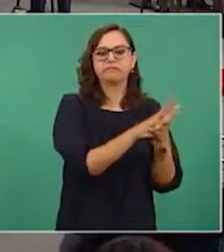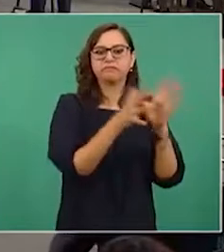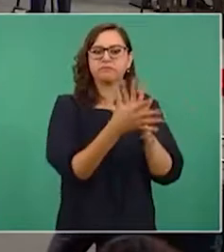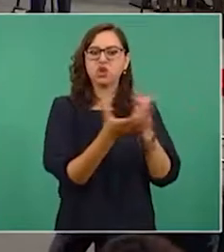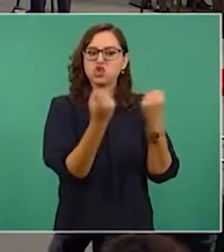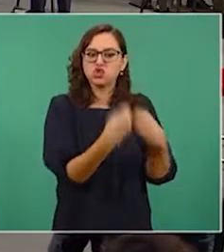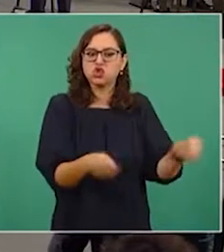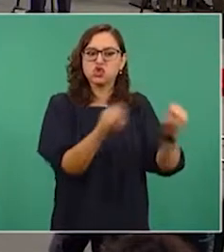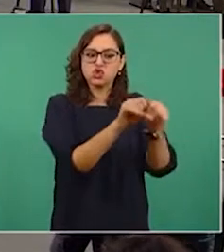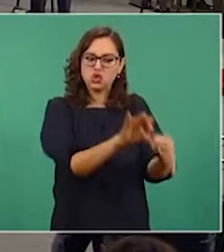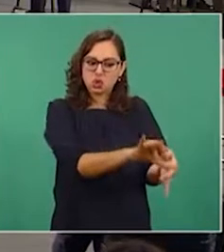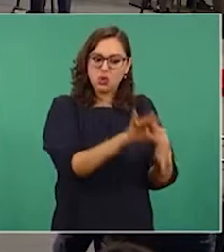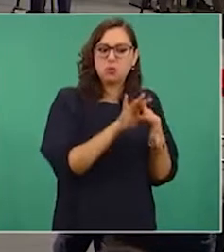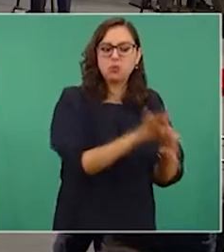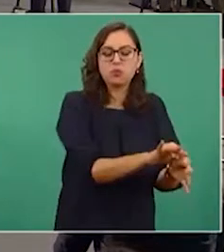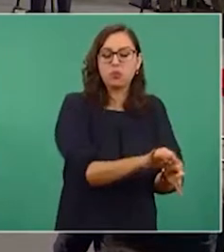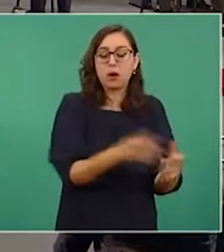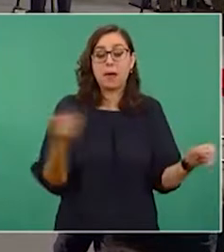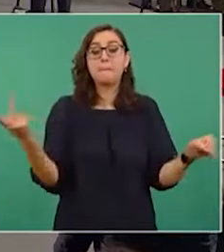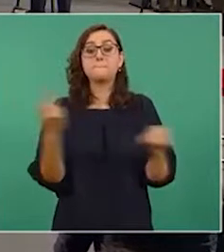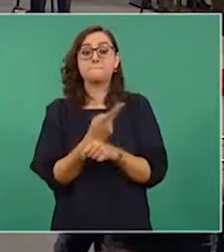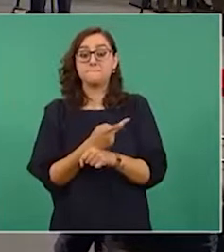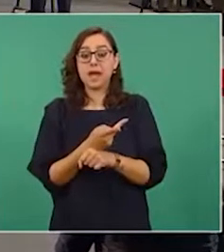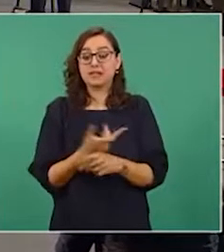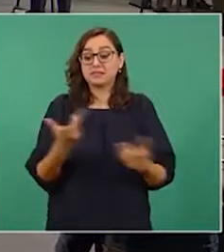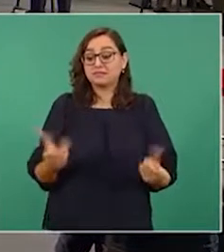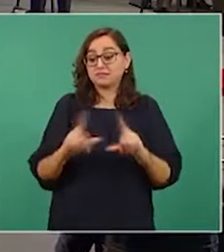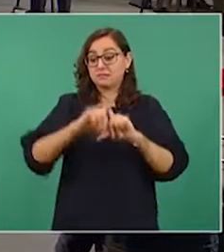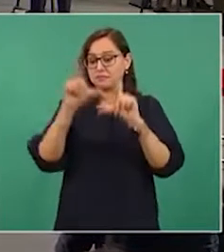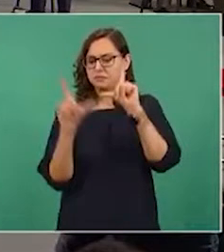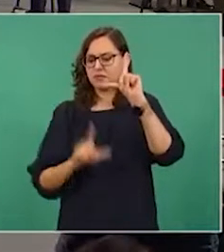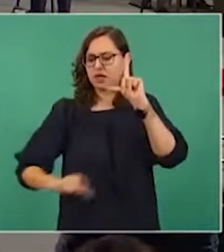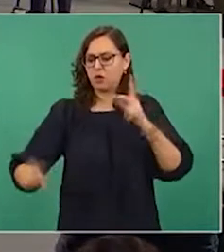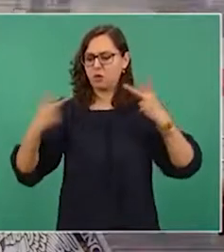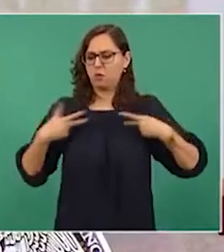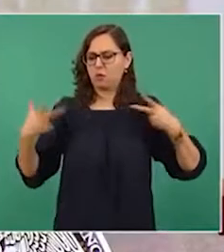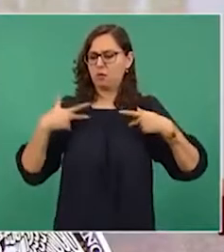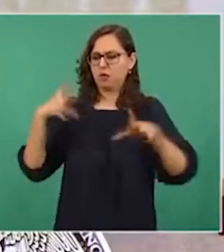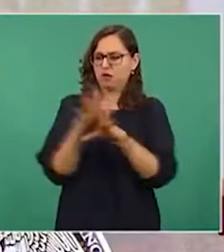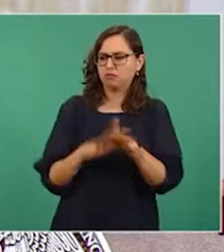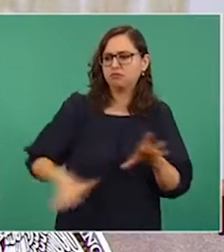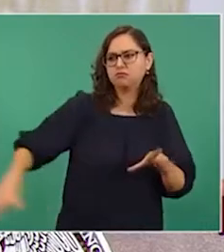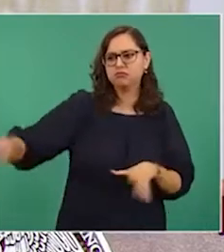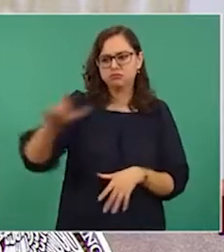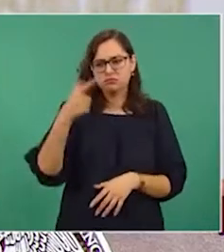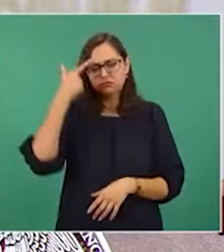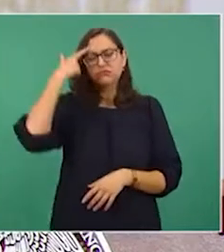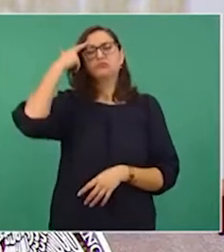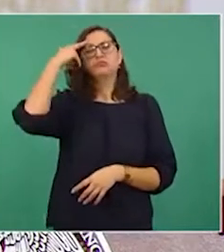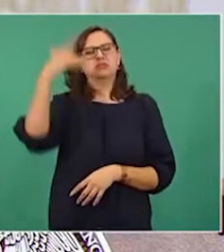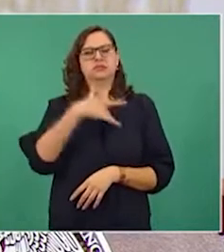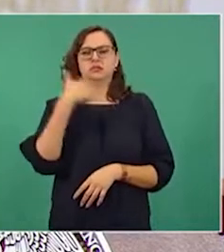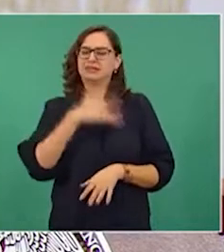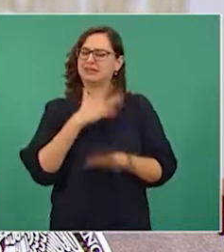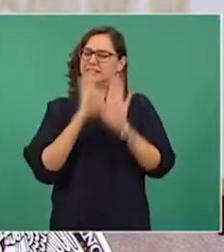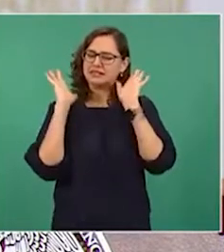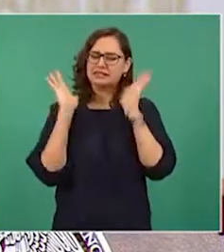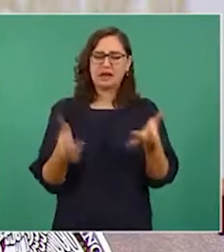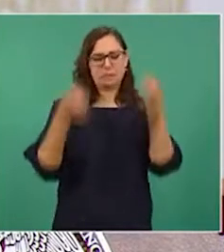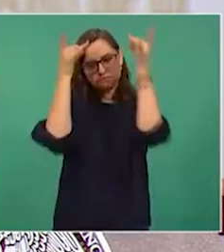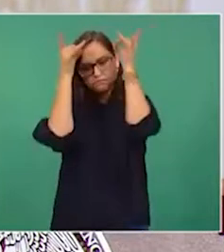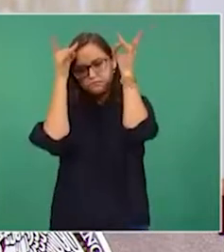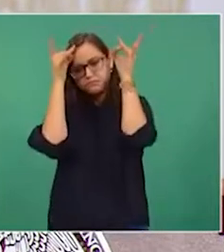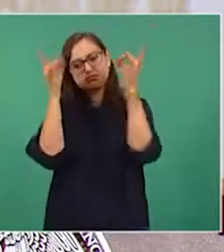ciudadano que antecedió al cambio político pacífico en México fue un cambio de mentalidad que ocurrió en buena parte de los